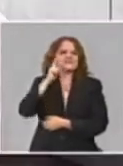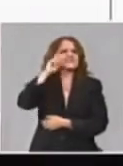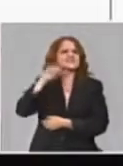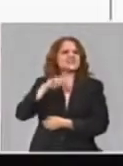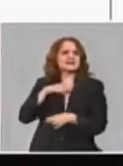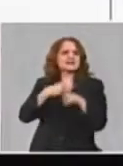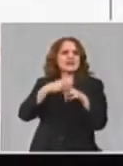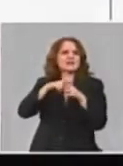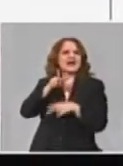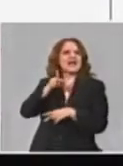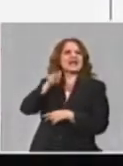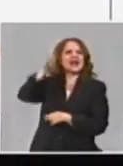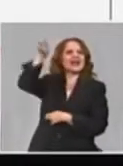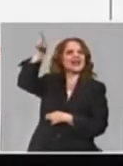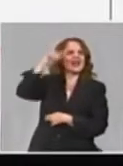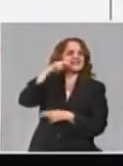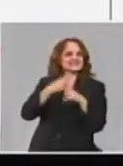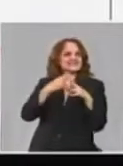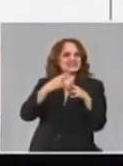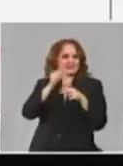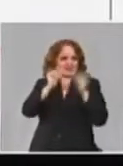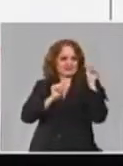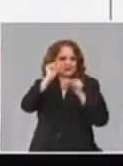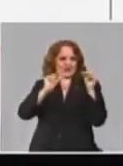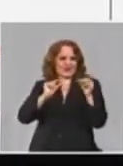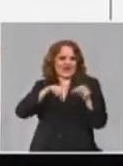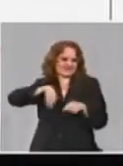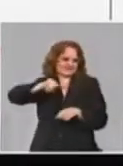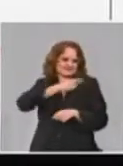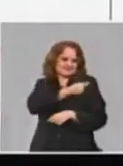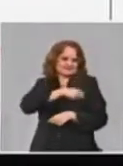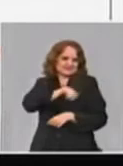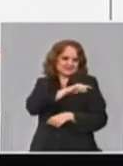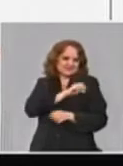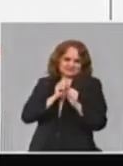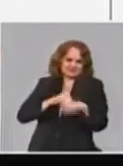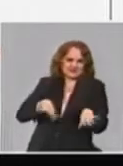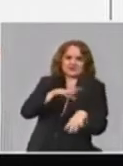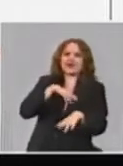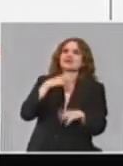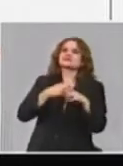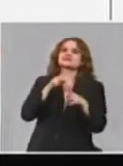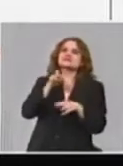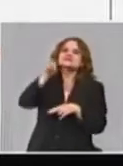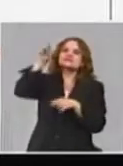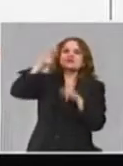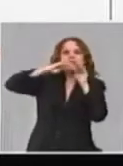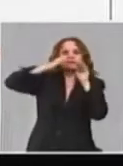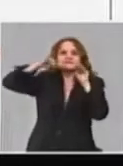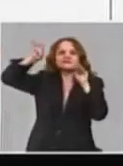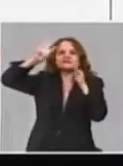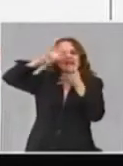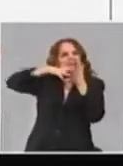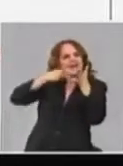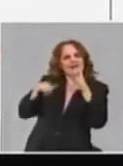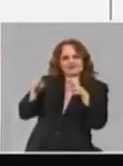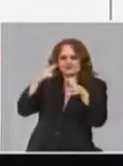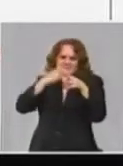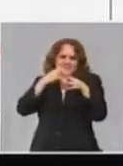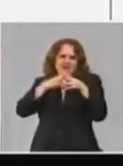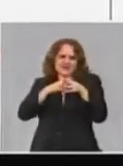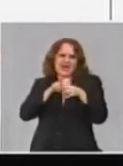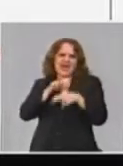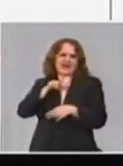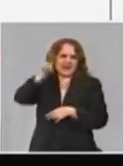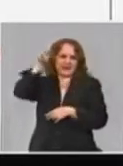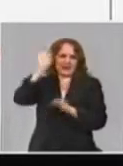Escalera. Sí, en realidad nosotros le llamamos esto la lógica de las intervenciones, es como se llama ese gráfico. Pero bueno, ya se quedó con